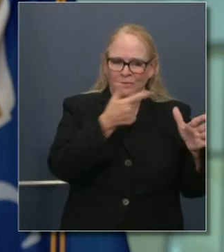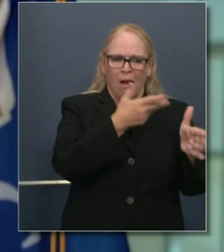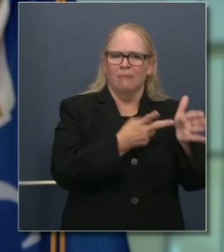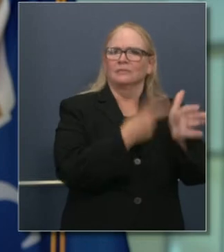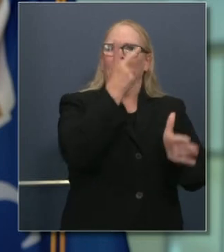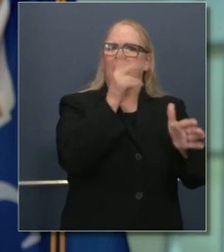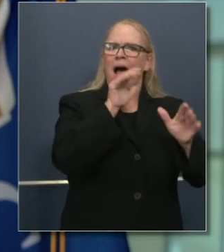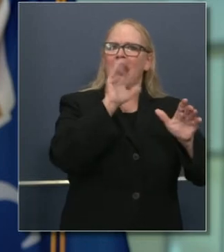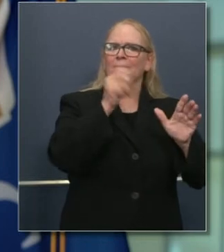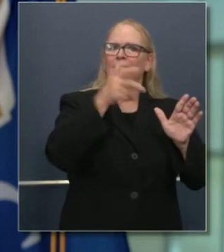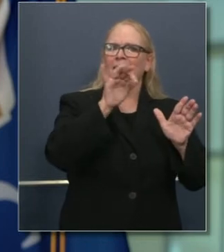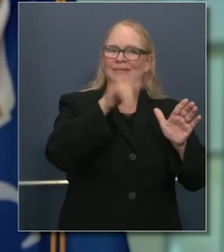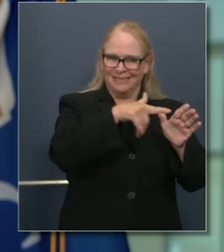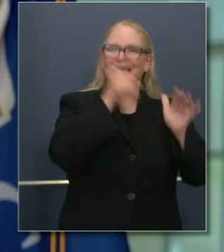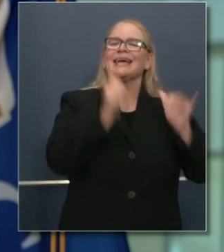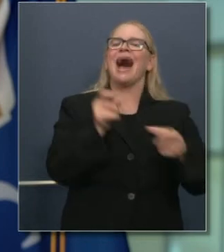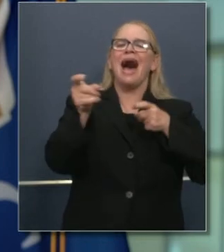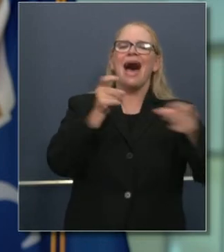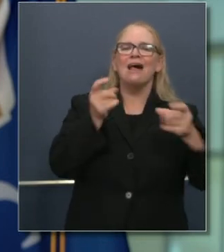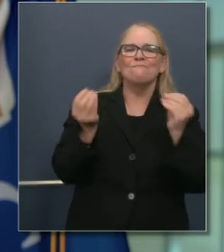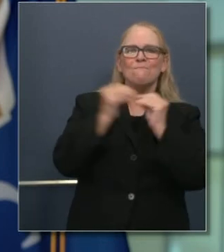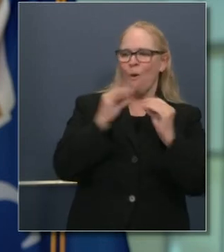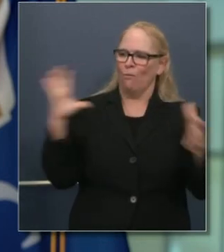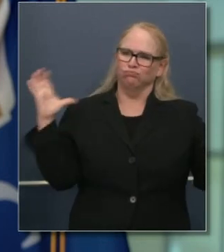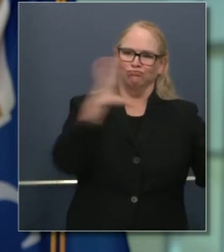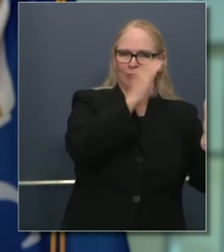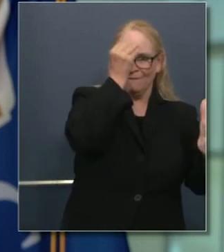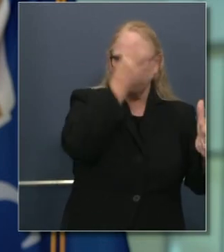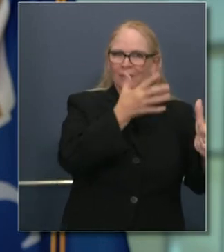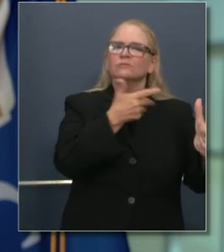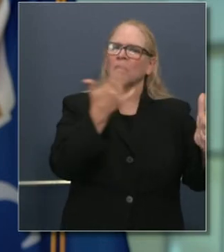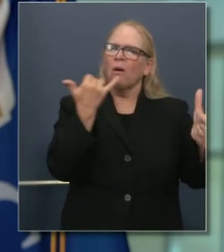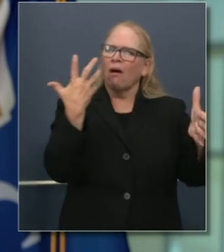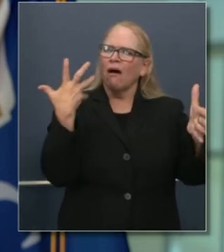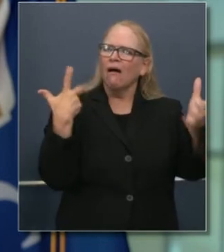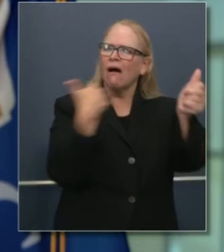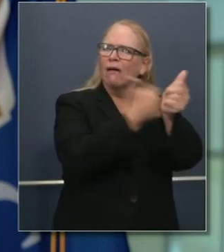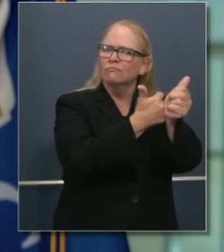tenemos que aislarlo como parte del equipo de computación.